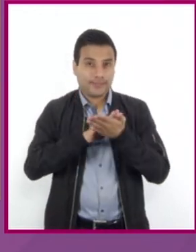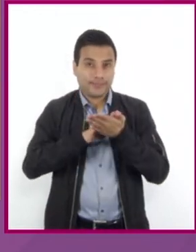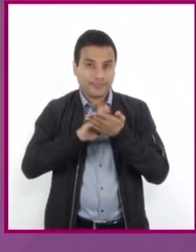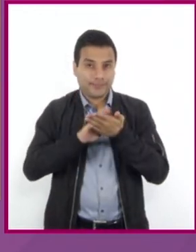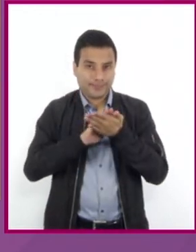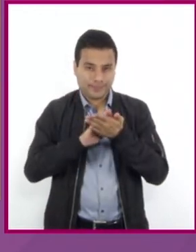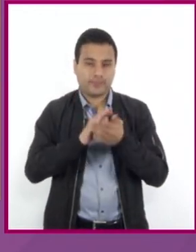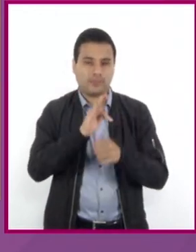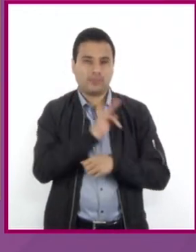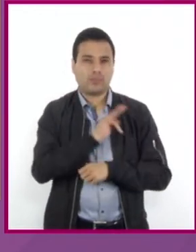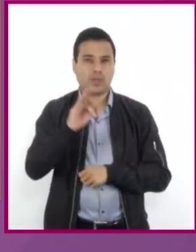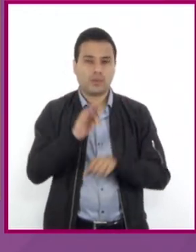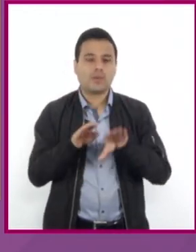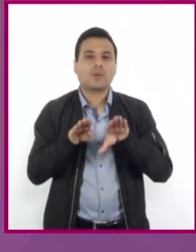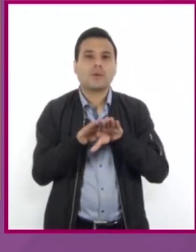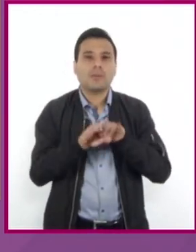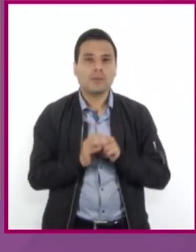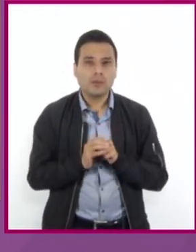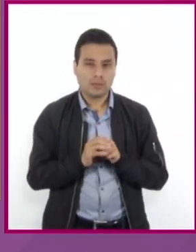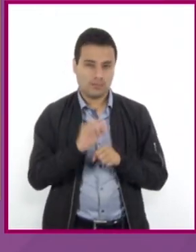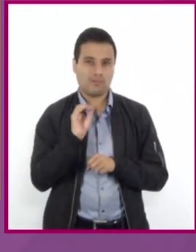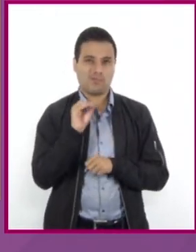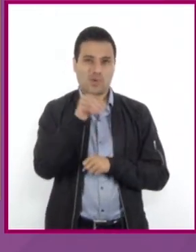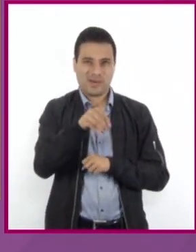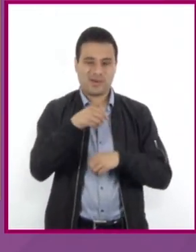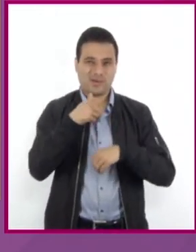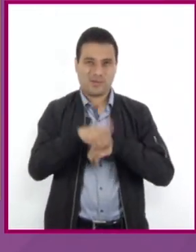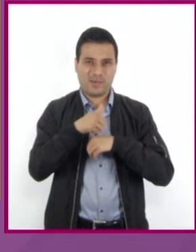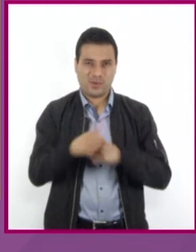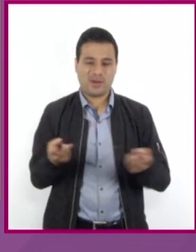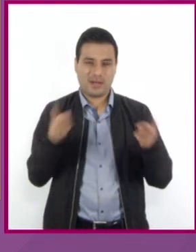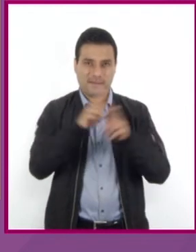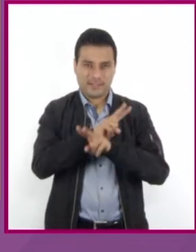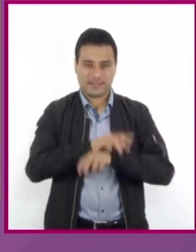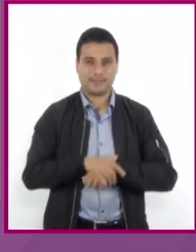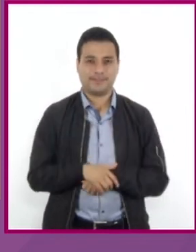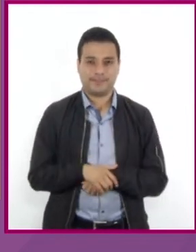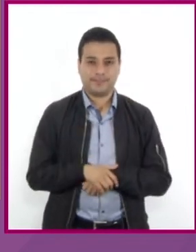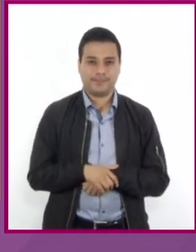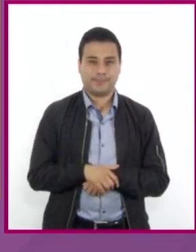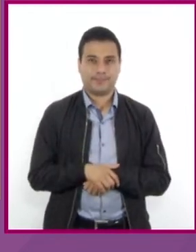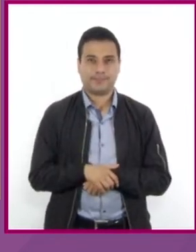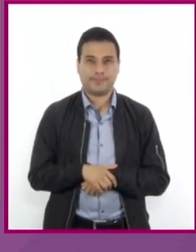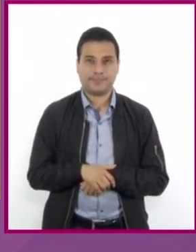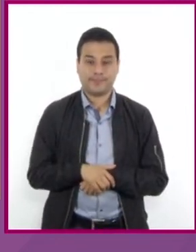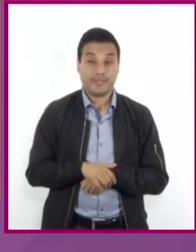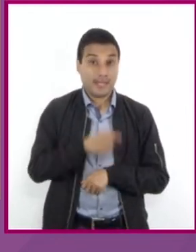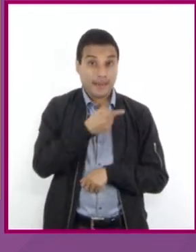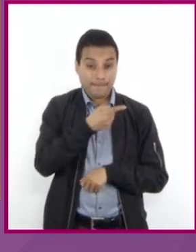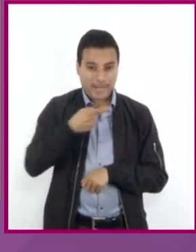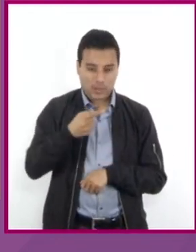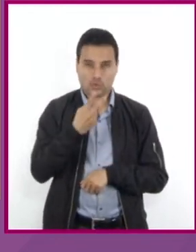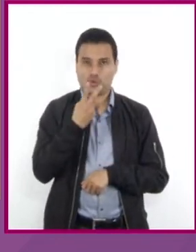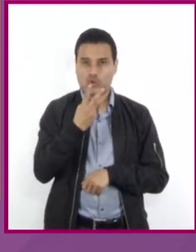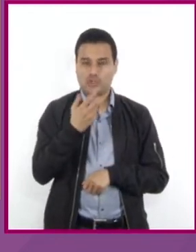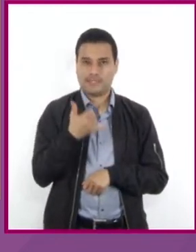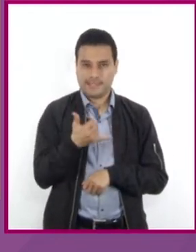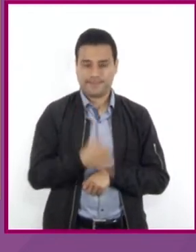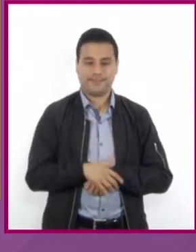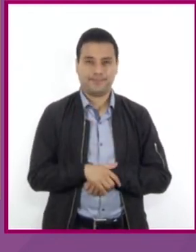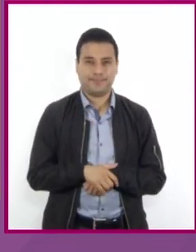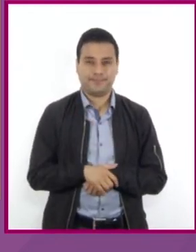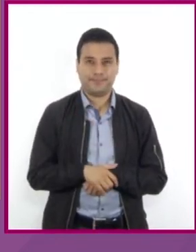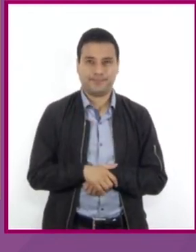de la igualdad al sumar su inverso aditivo que es 2Y negativo en ambos